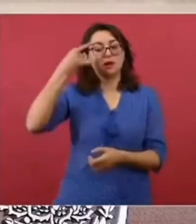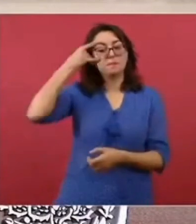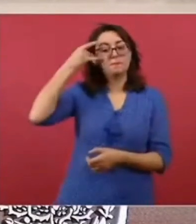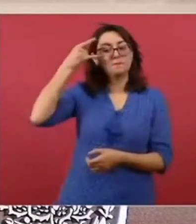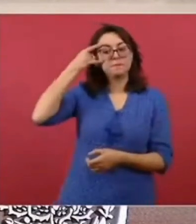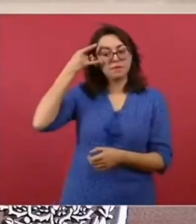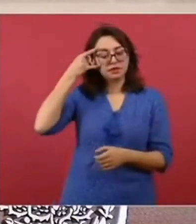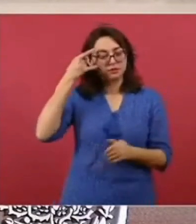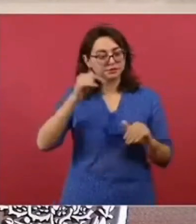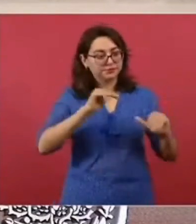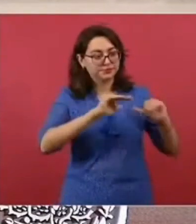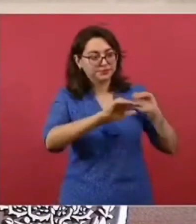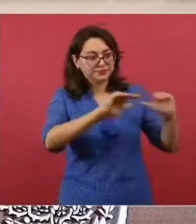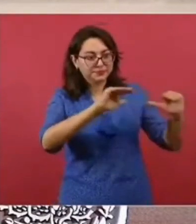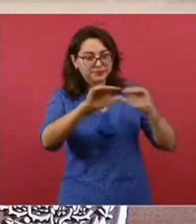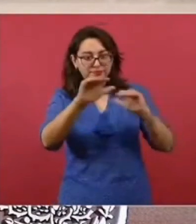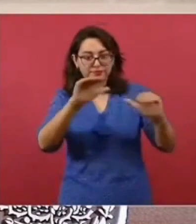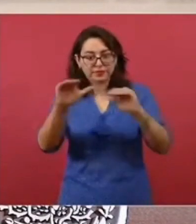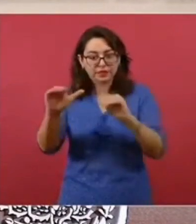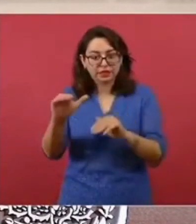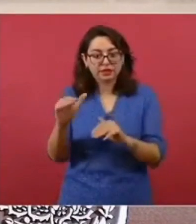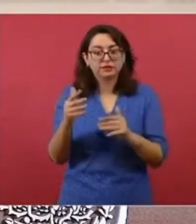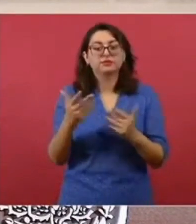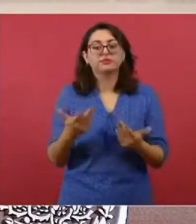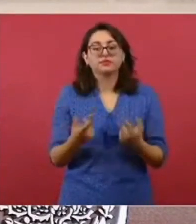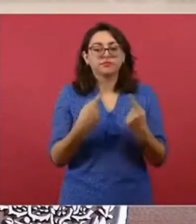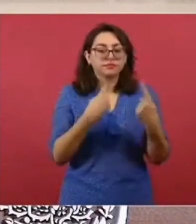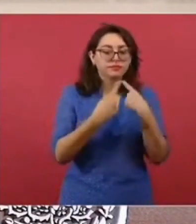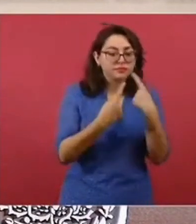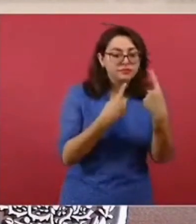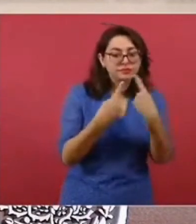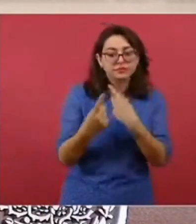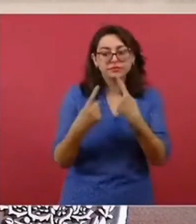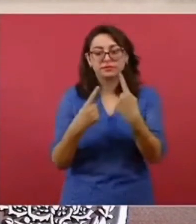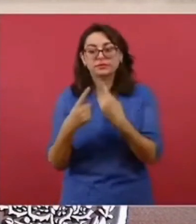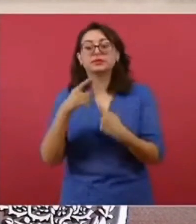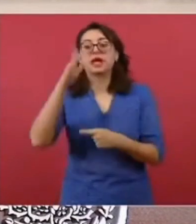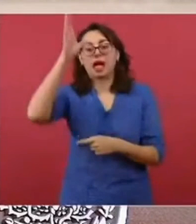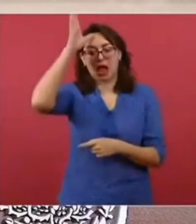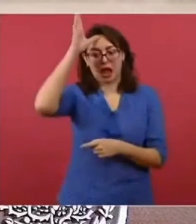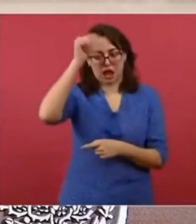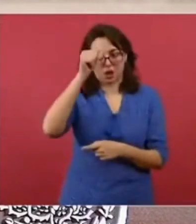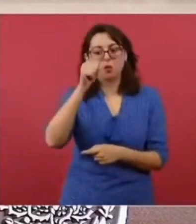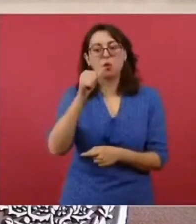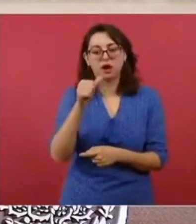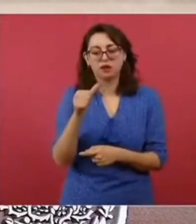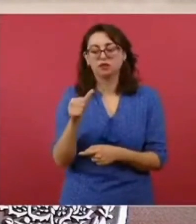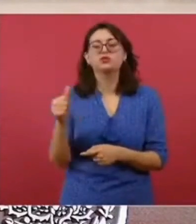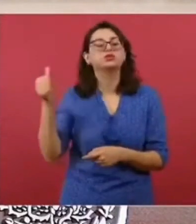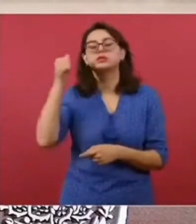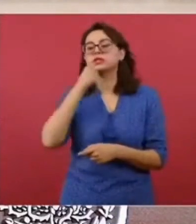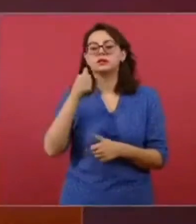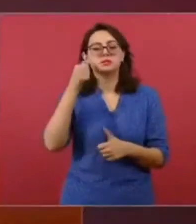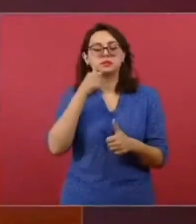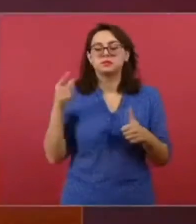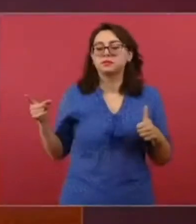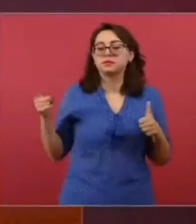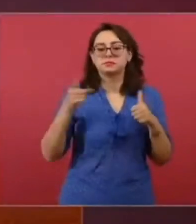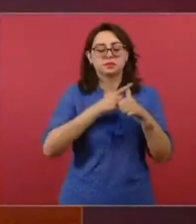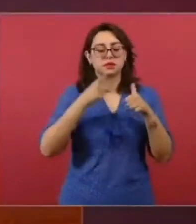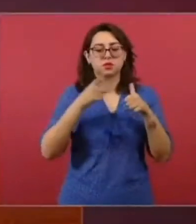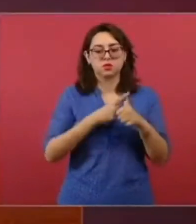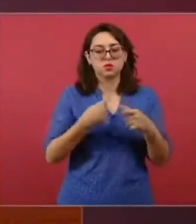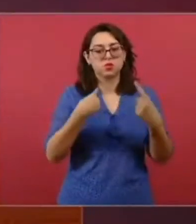un acuerdo por instrucción del presidente siempre vamos al diálogo y a la plática. Y en ese acuerdo, el